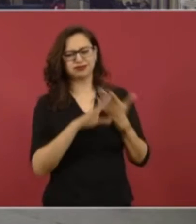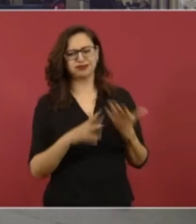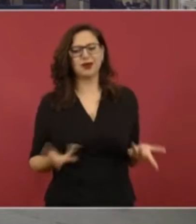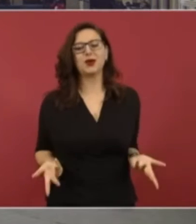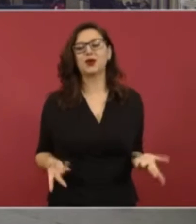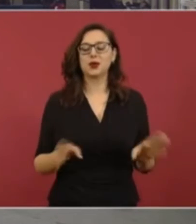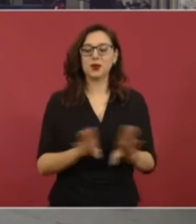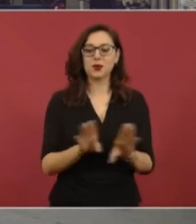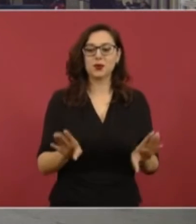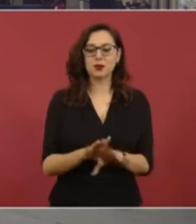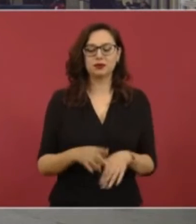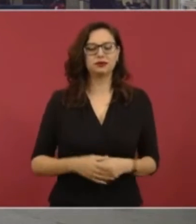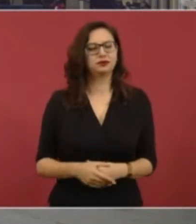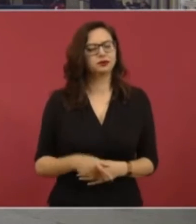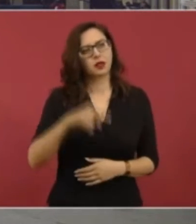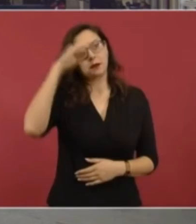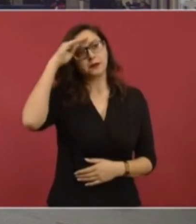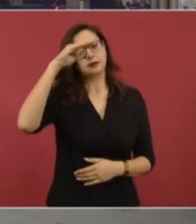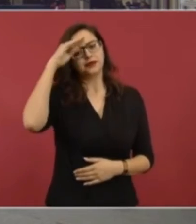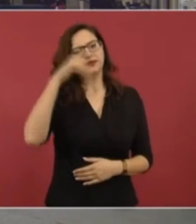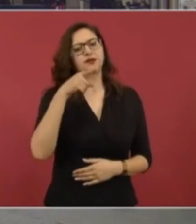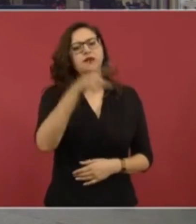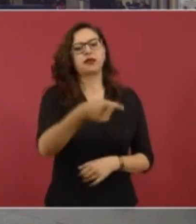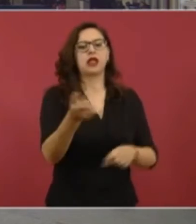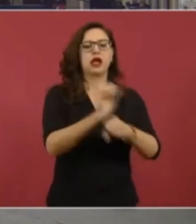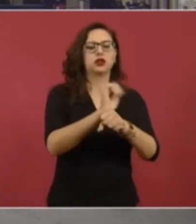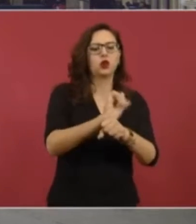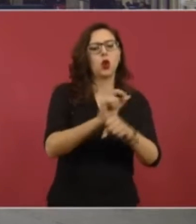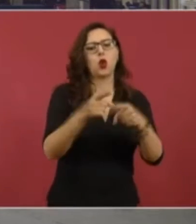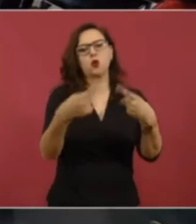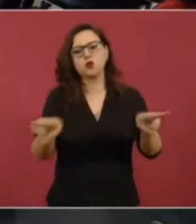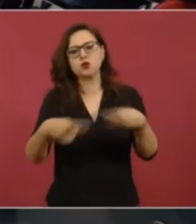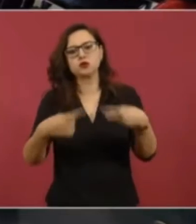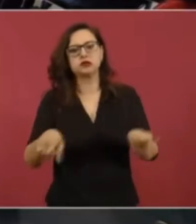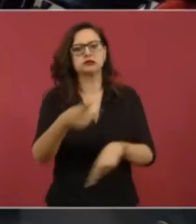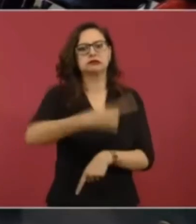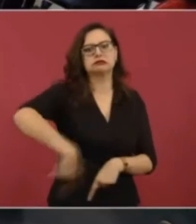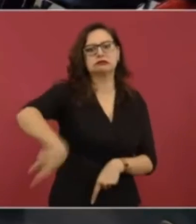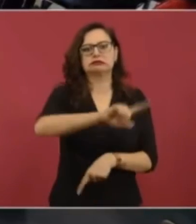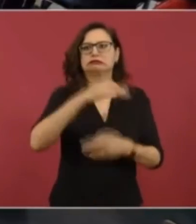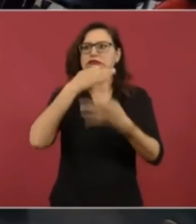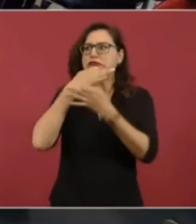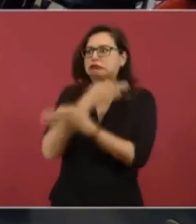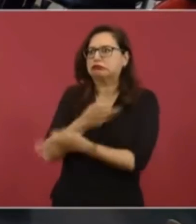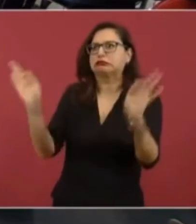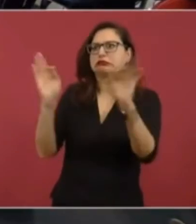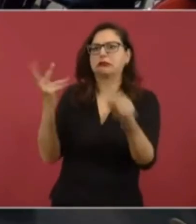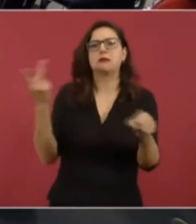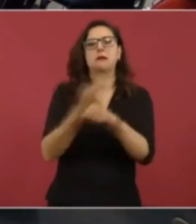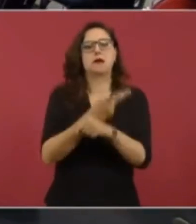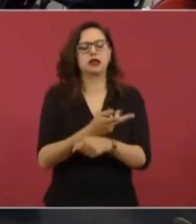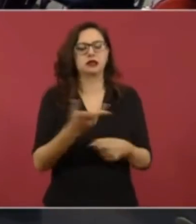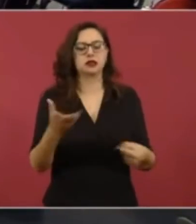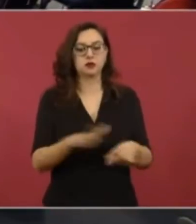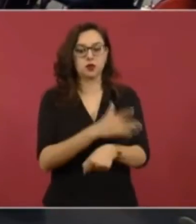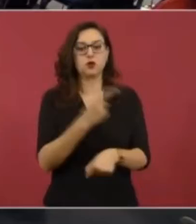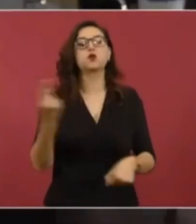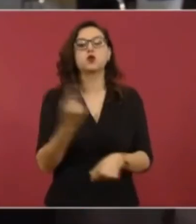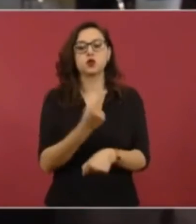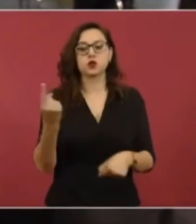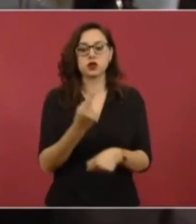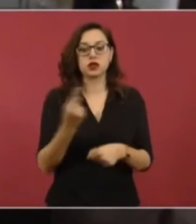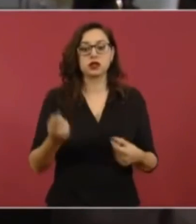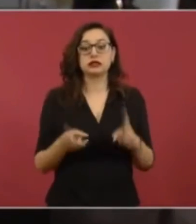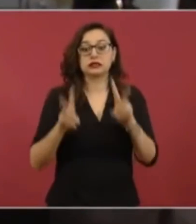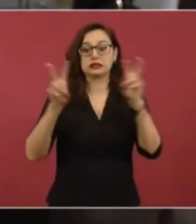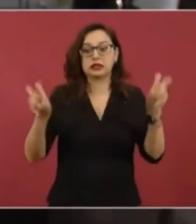atribuye la actitud de estos actores y músicos en el contexto que se está dando? Sobre todo, usted lo mencionaba en el tema